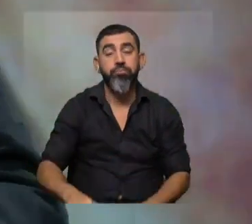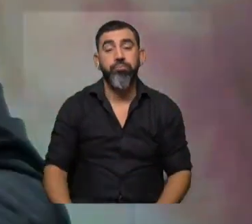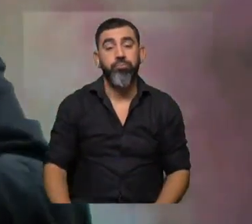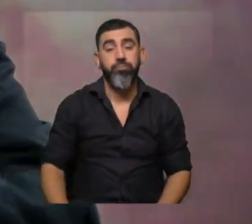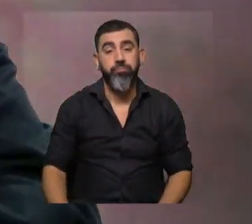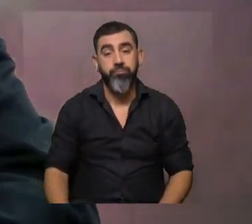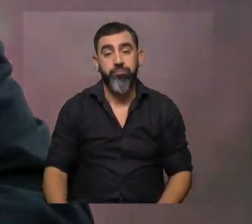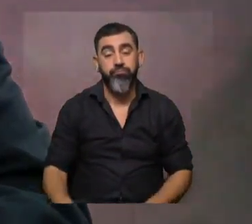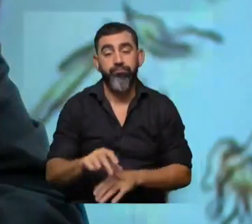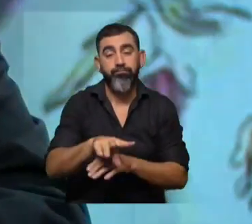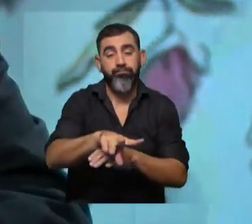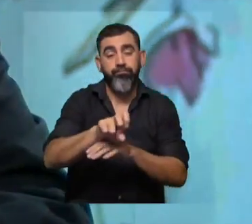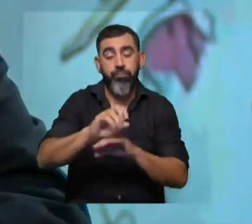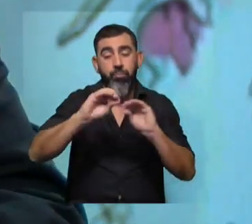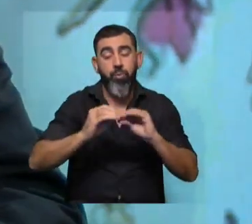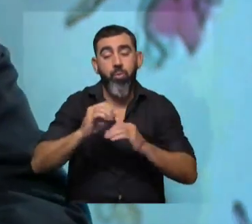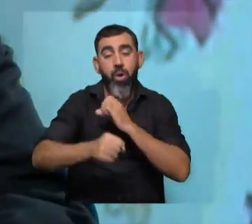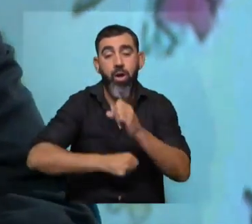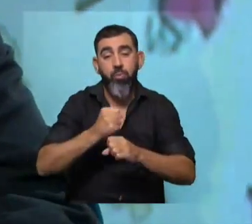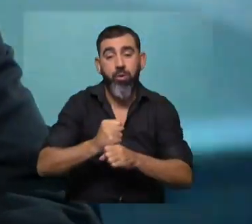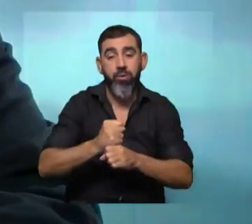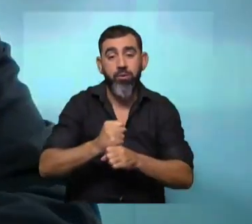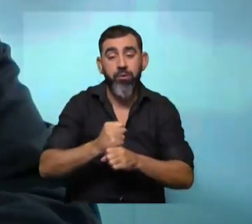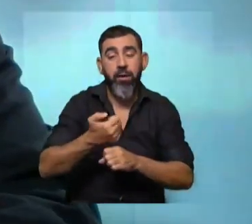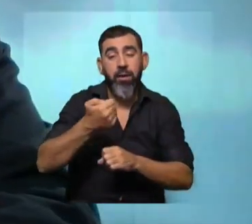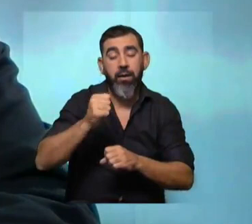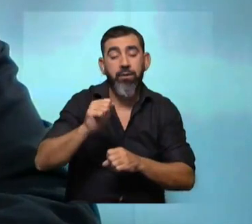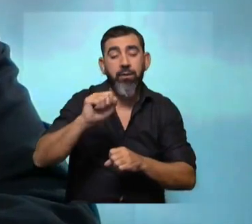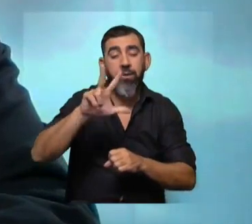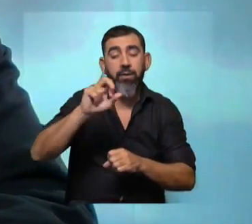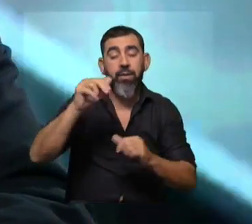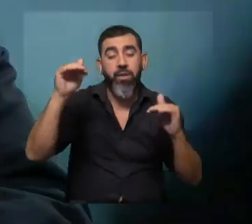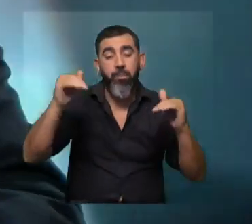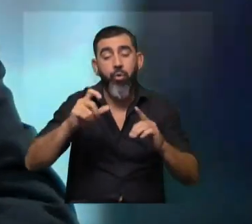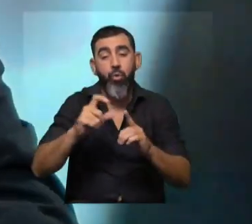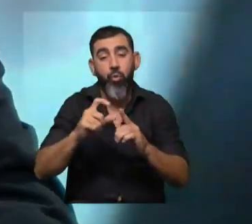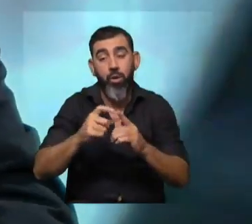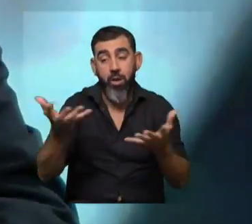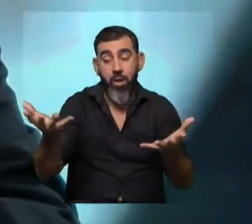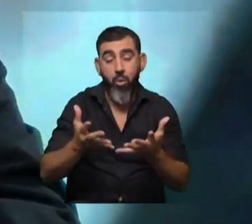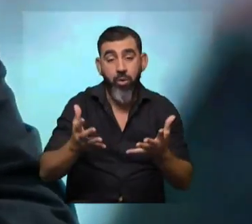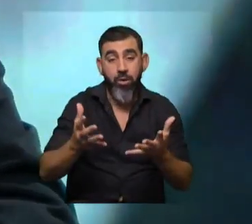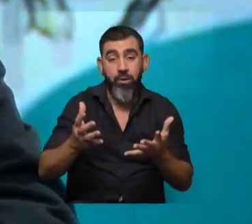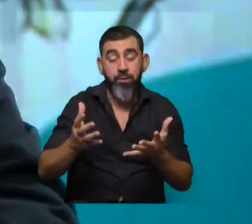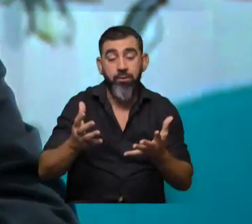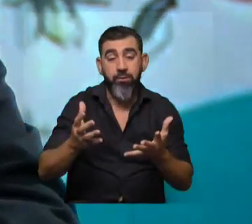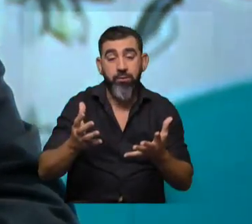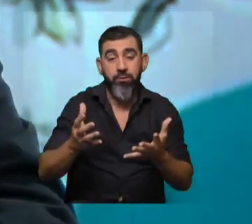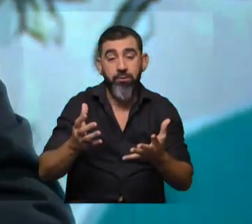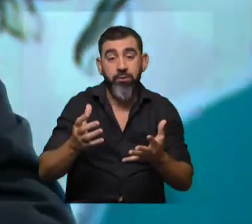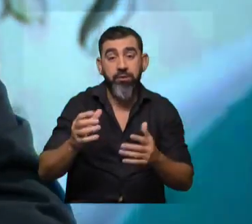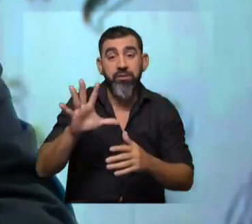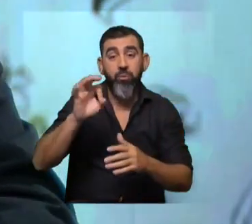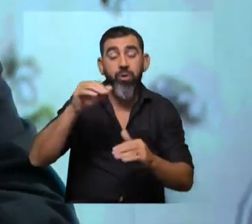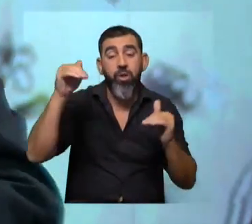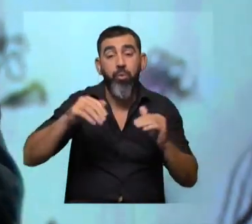un ingreso o un presupuesto anual de cerca de 30 millones de dólares a un ingreso de cerca de